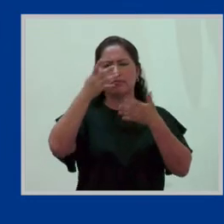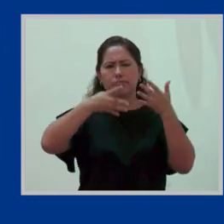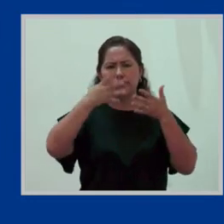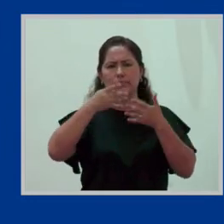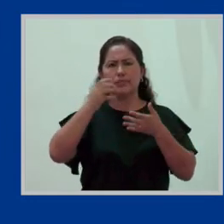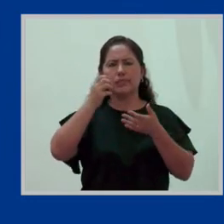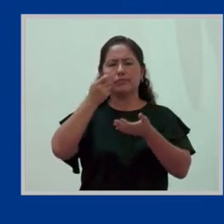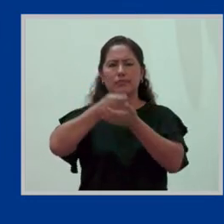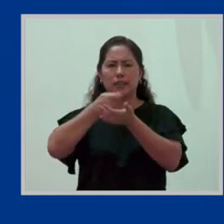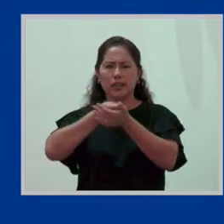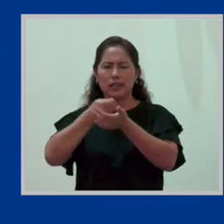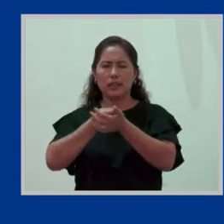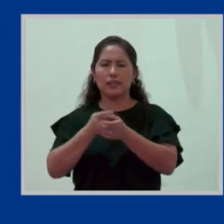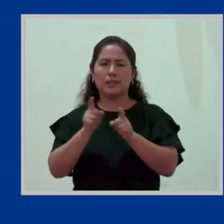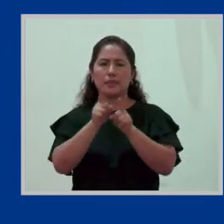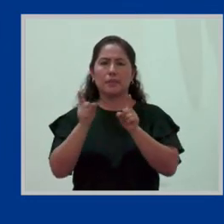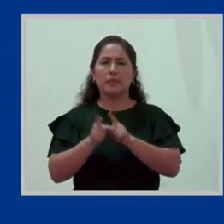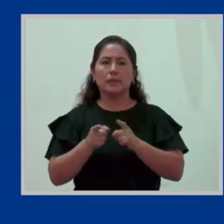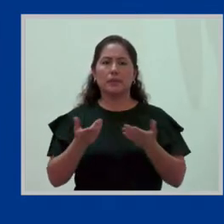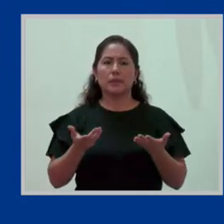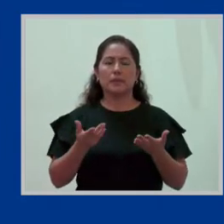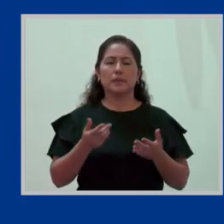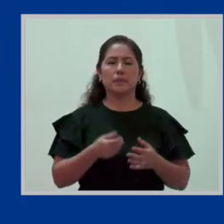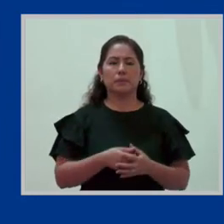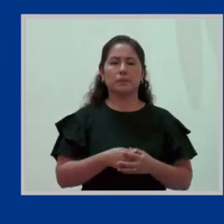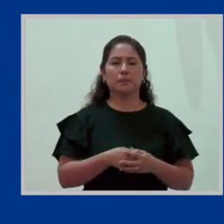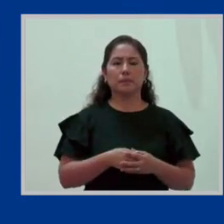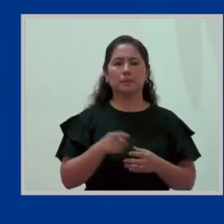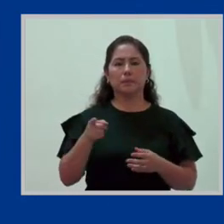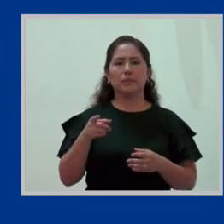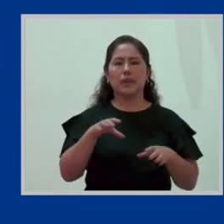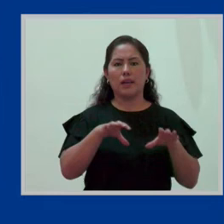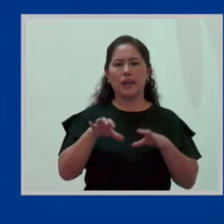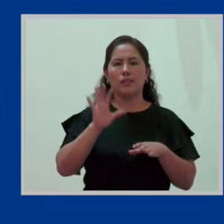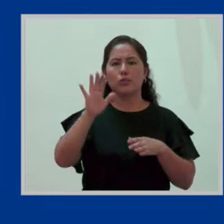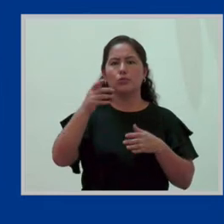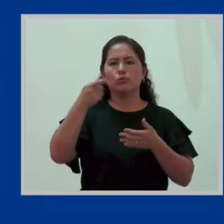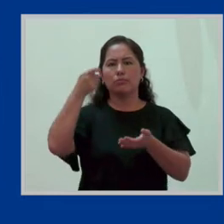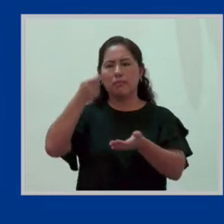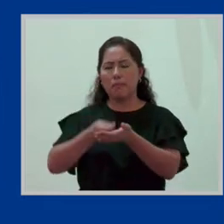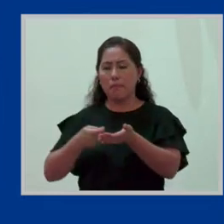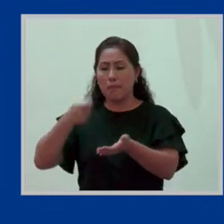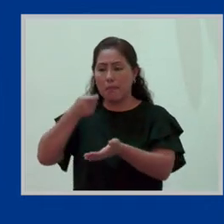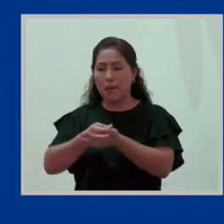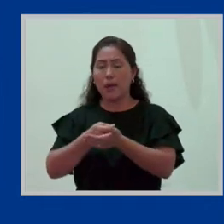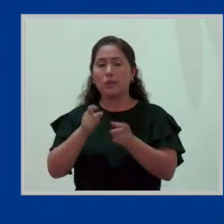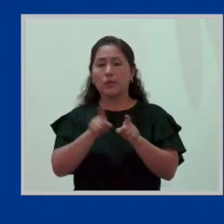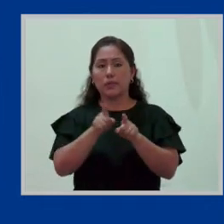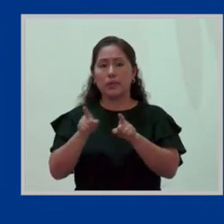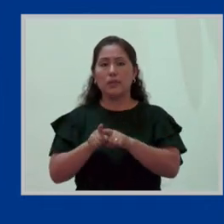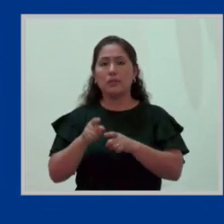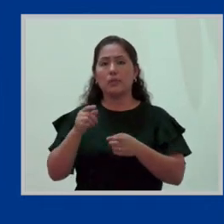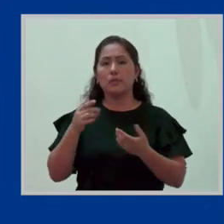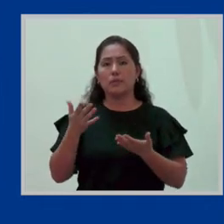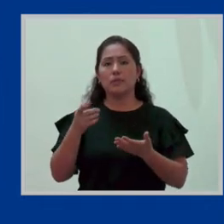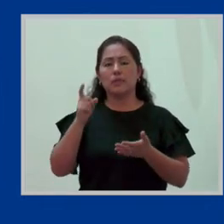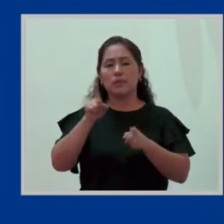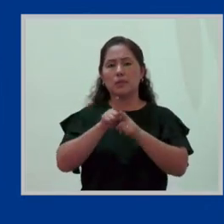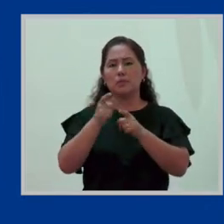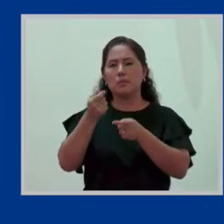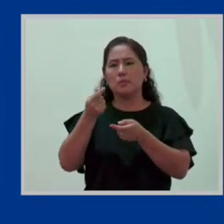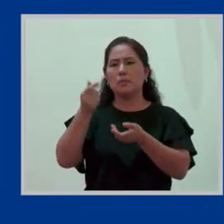ellas estén en esos sectores predominantemente, hace que sus remuneraciones también sean en promedio menores.